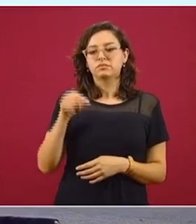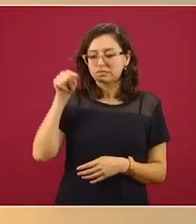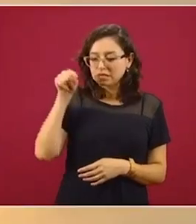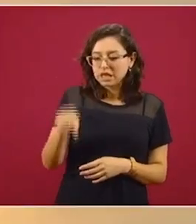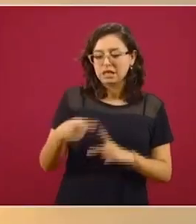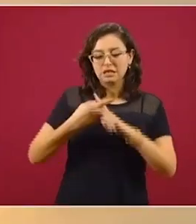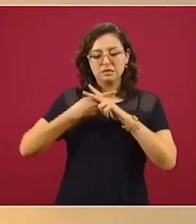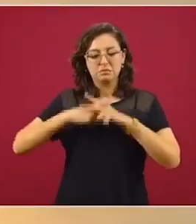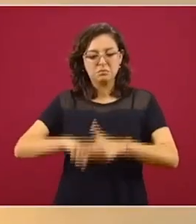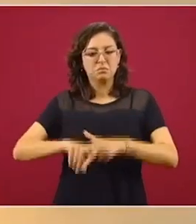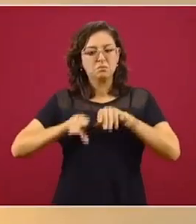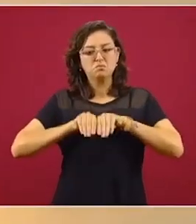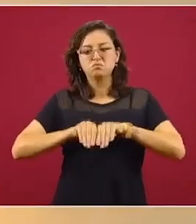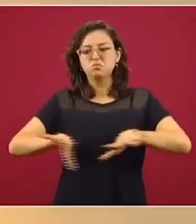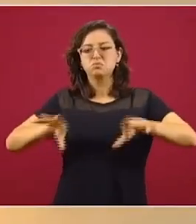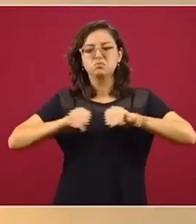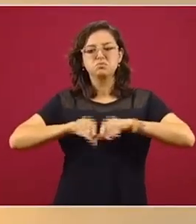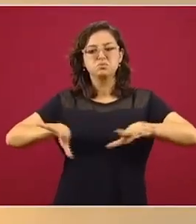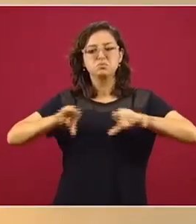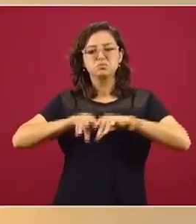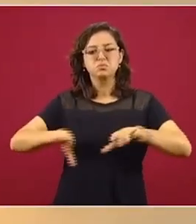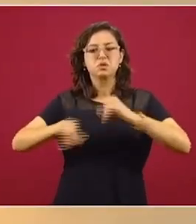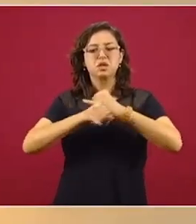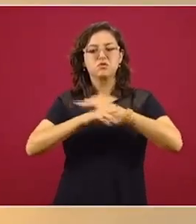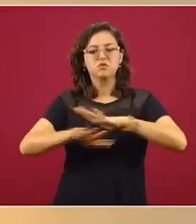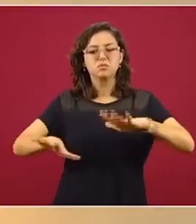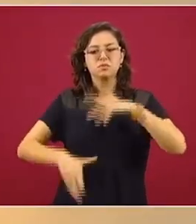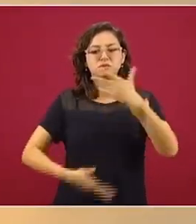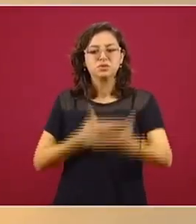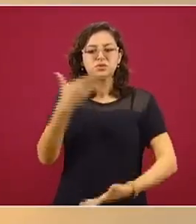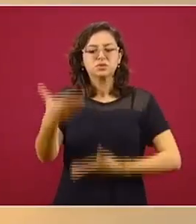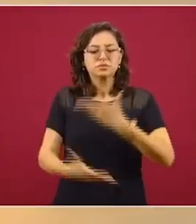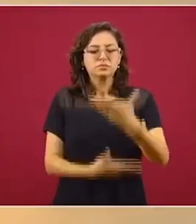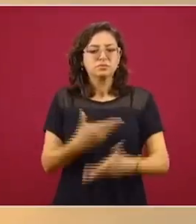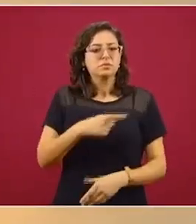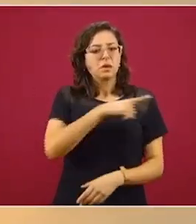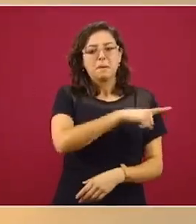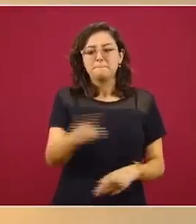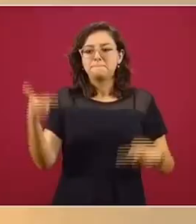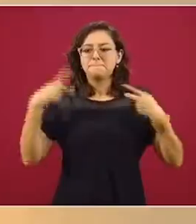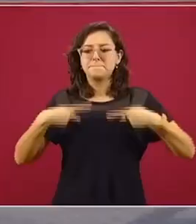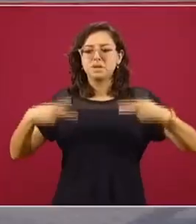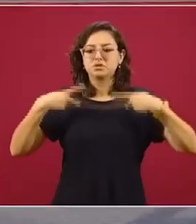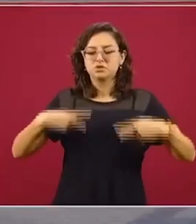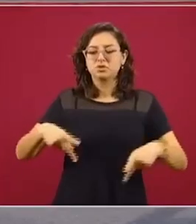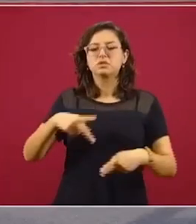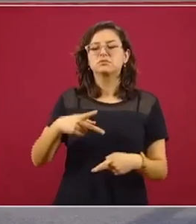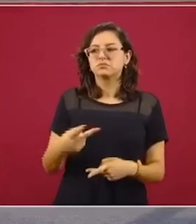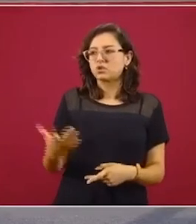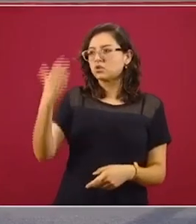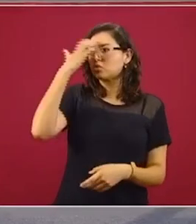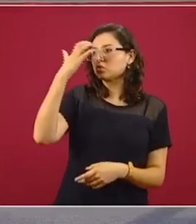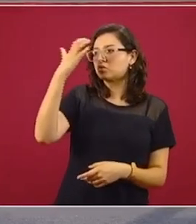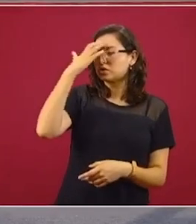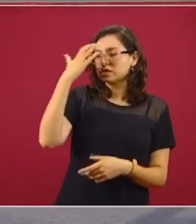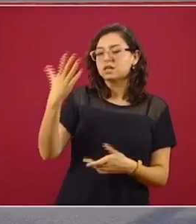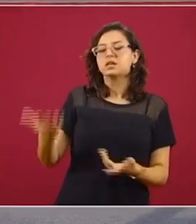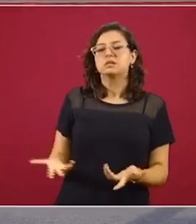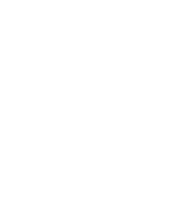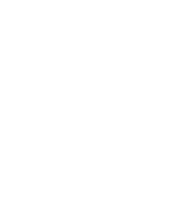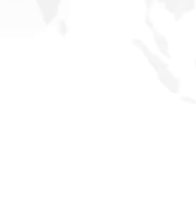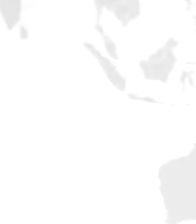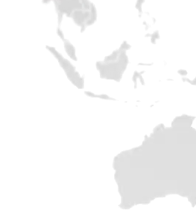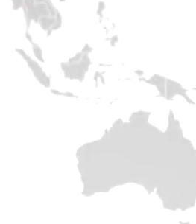puntero de hacer llegar información y servicios para acercar más el gobierno hacia la